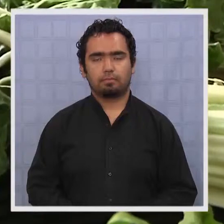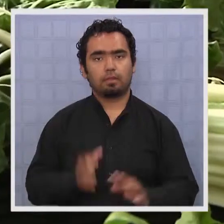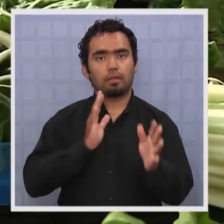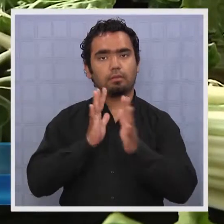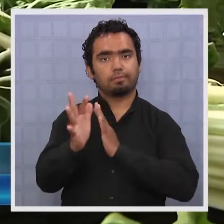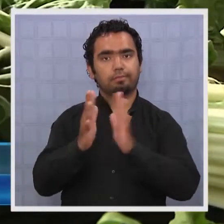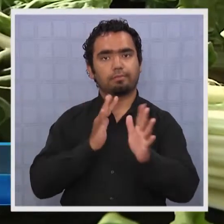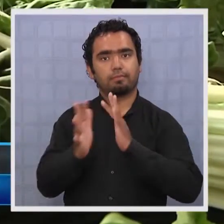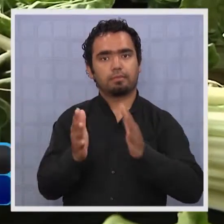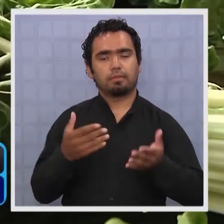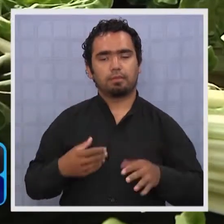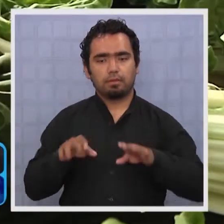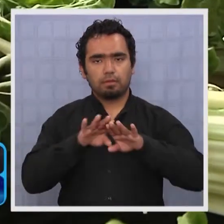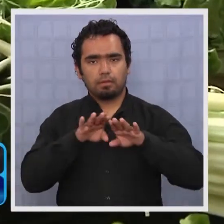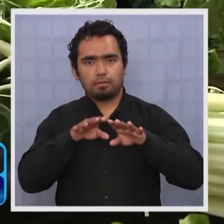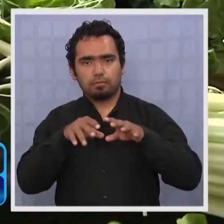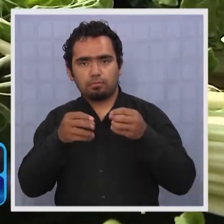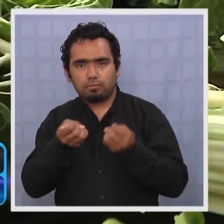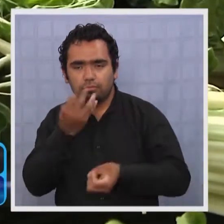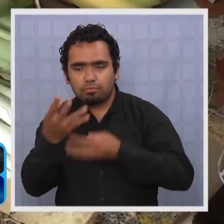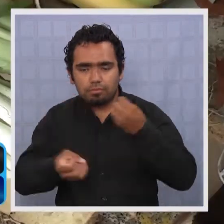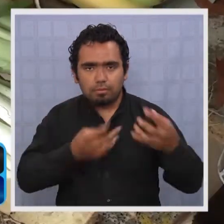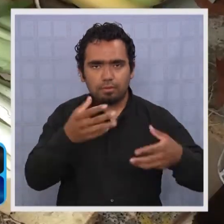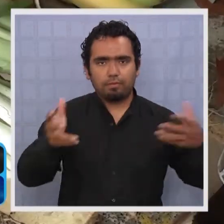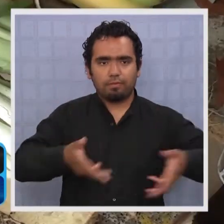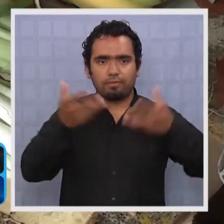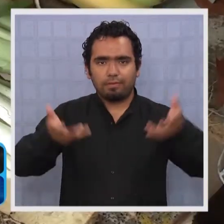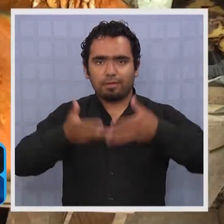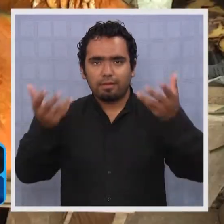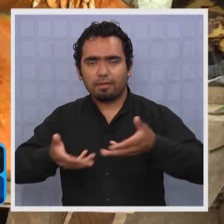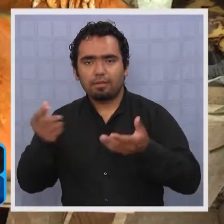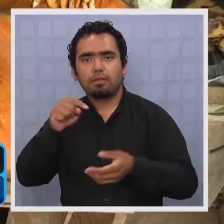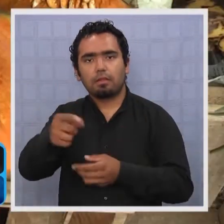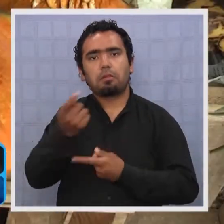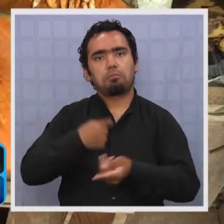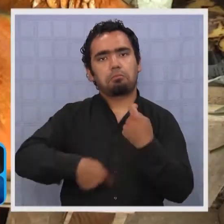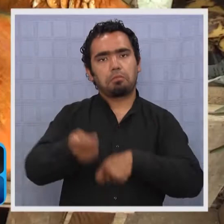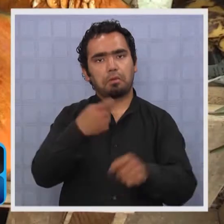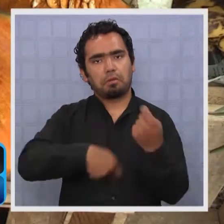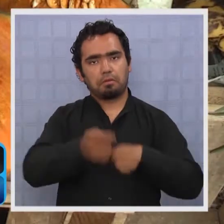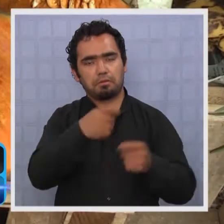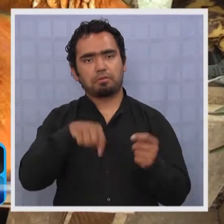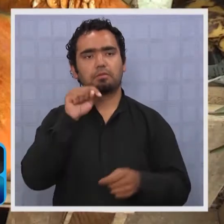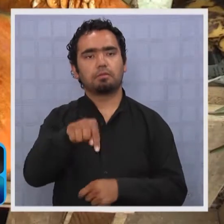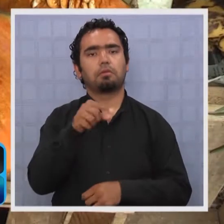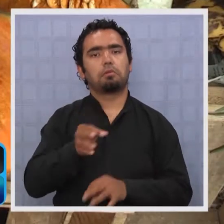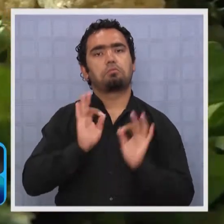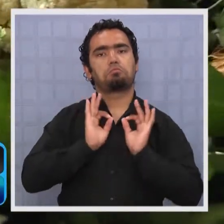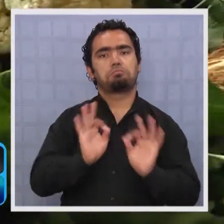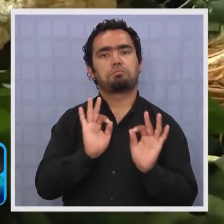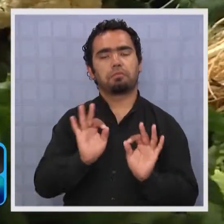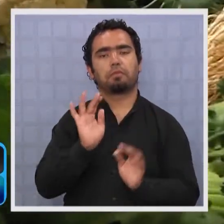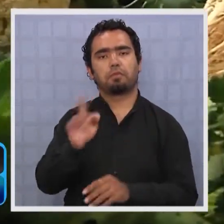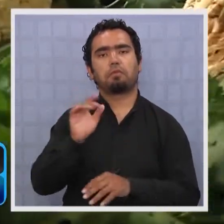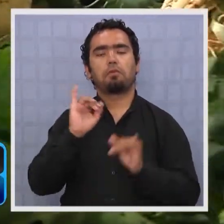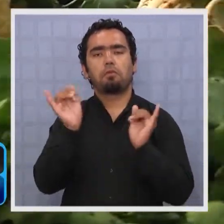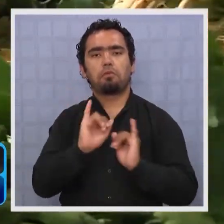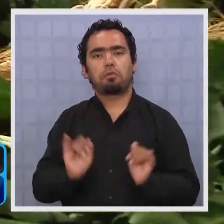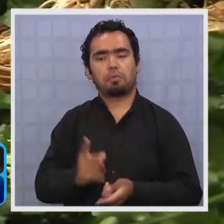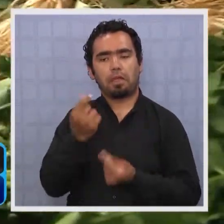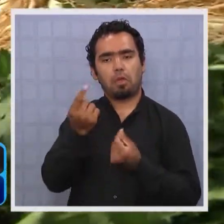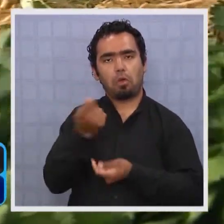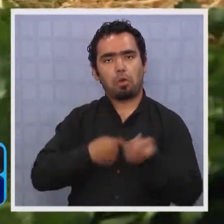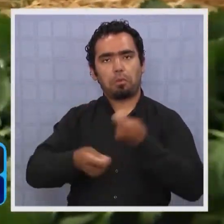Las ferias para promocionar productos agrícolas y realizar negocios en torno a estos son una excelente modalidad de mover la